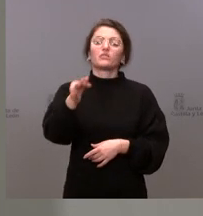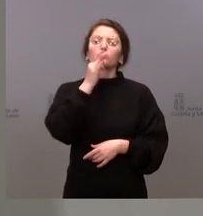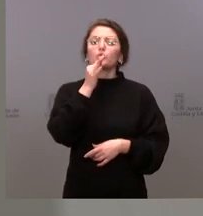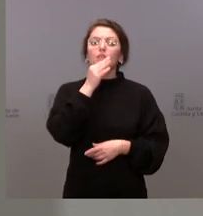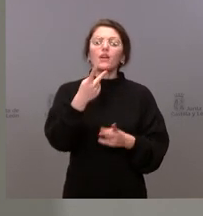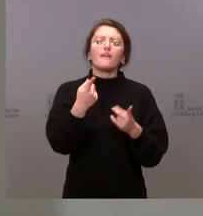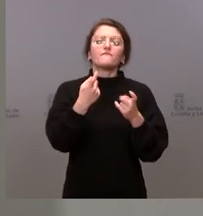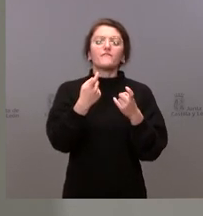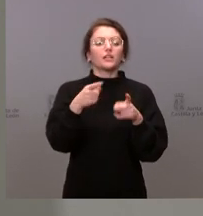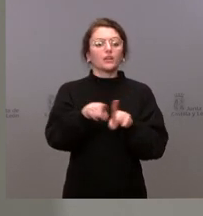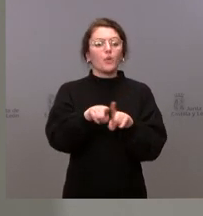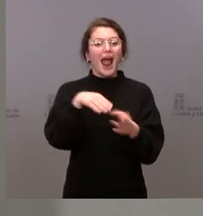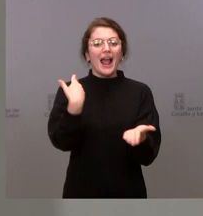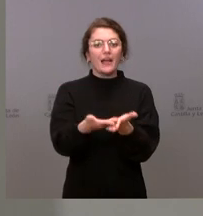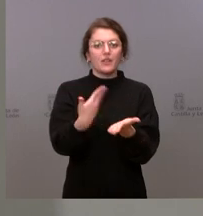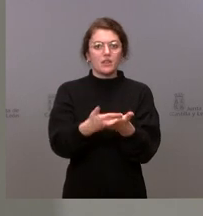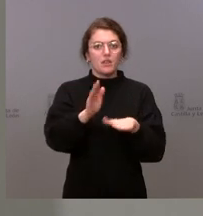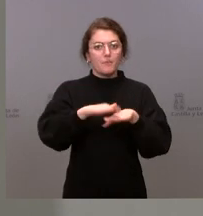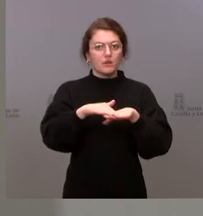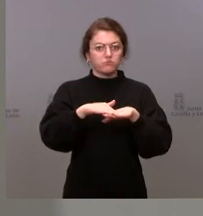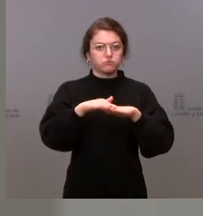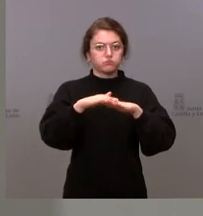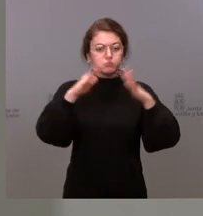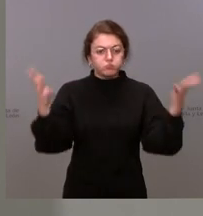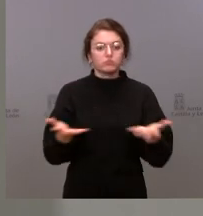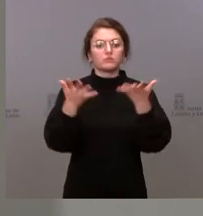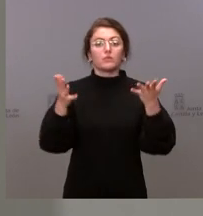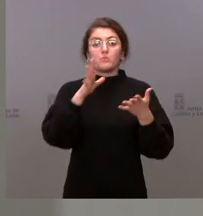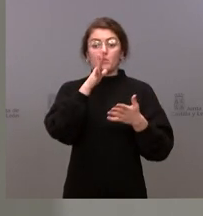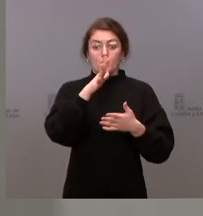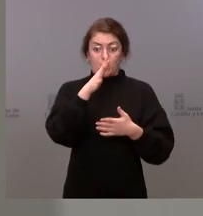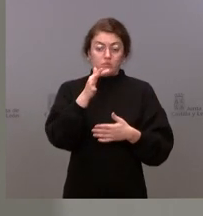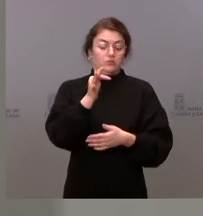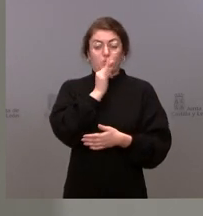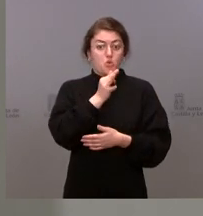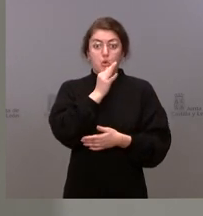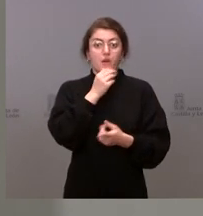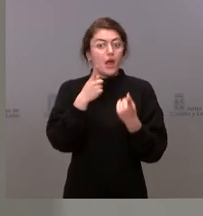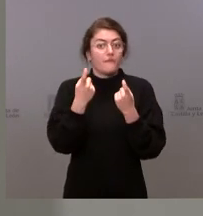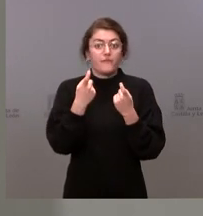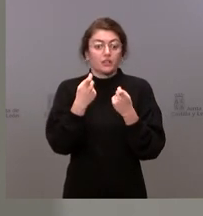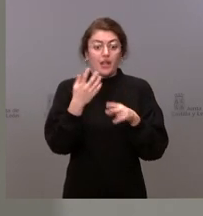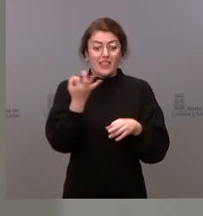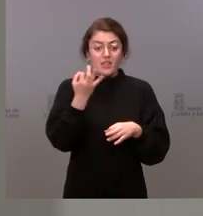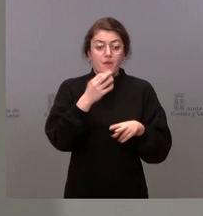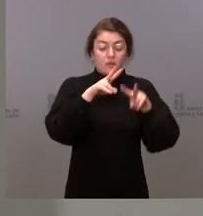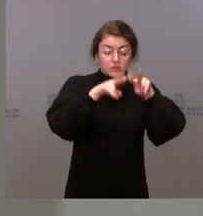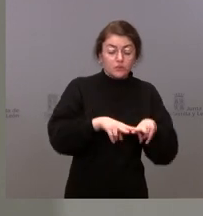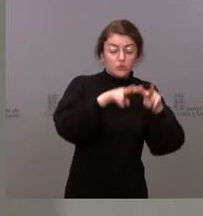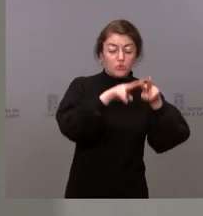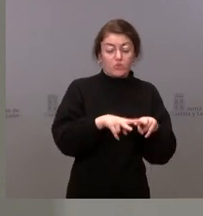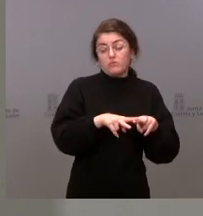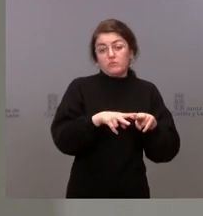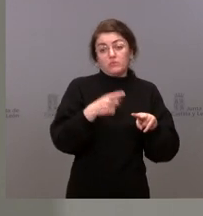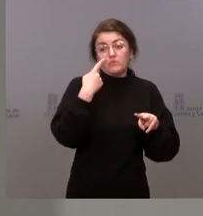medicina se produce de forma acumulativa, hay que hacer estudios de salud pública que demuestren una cosa u otra. Pero ahora mismo